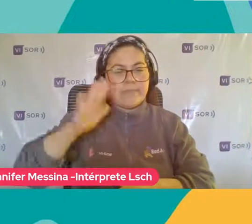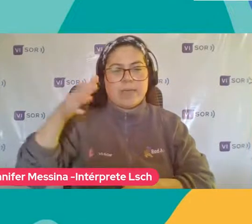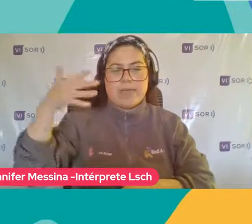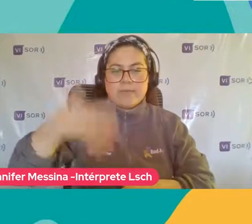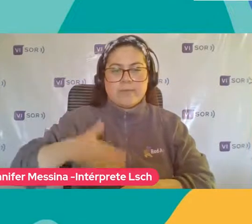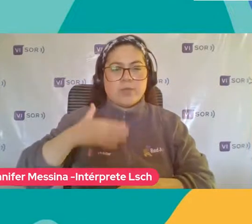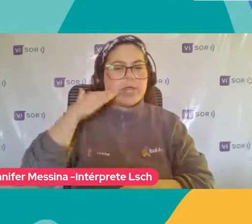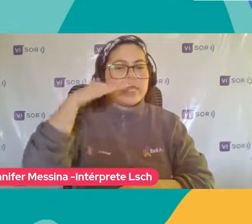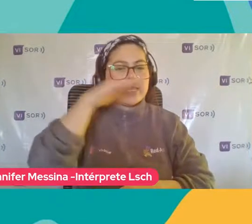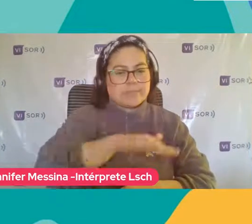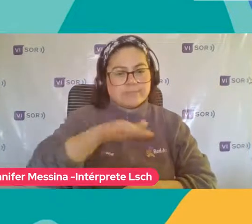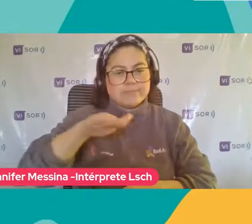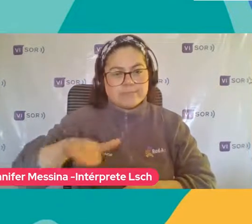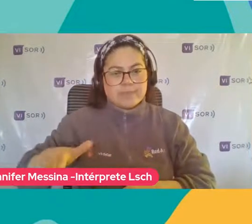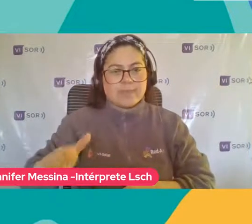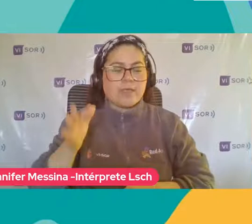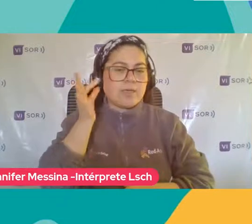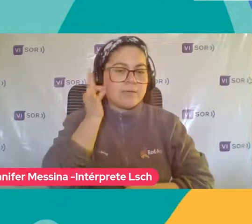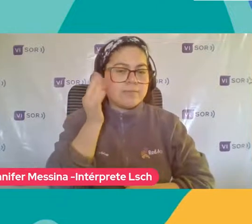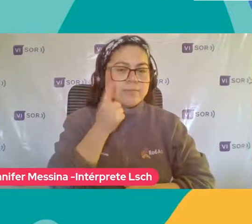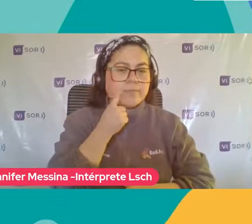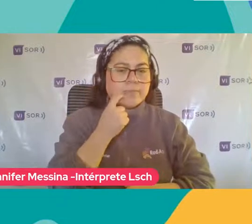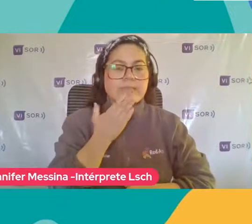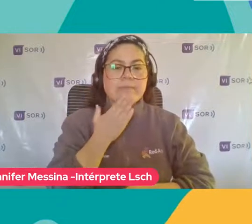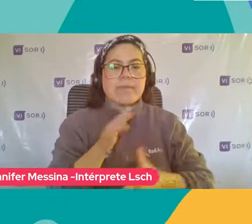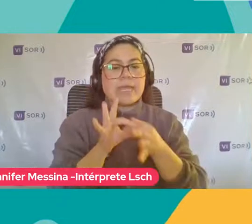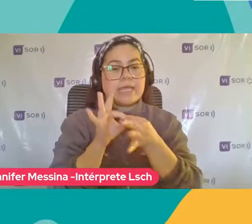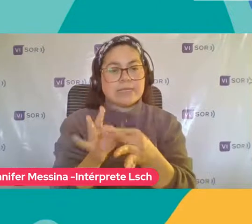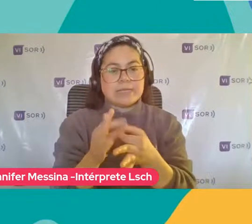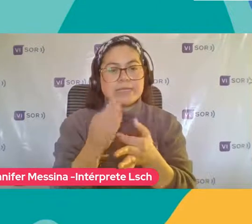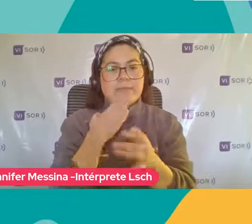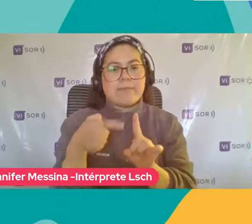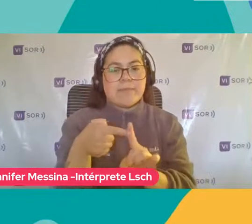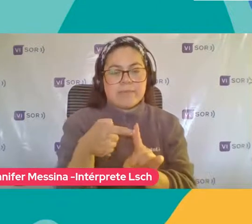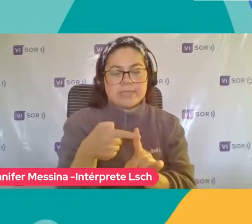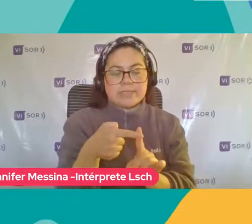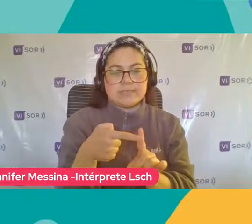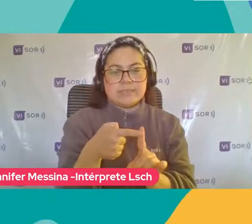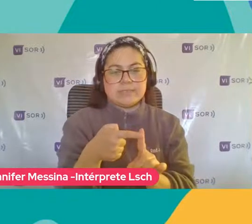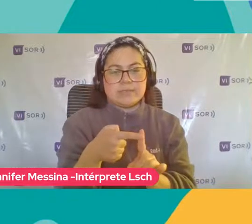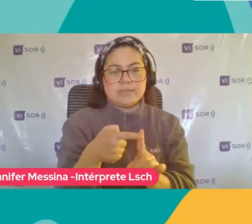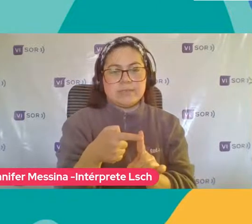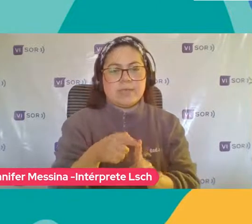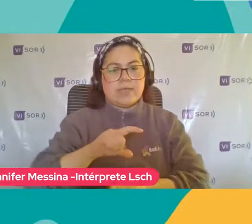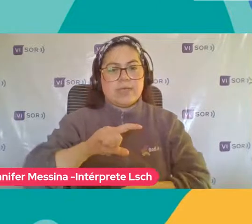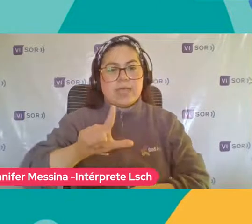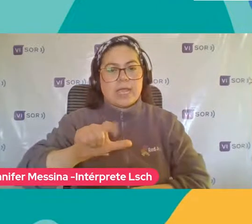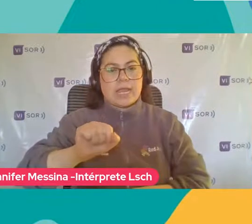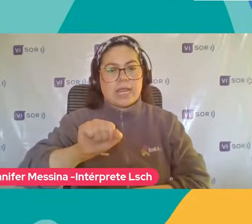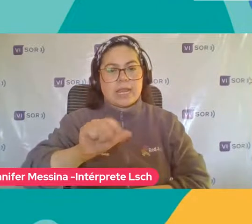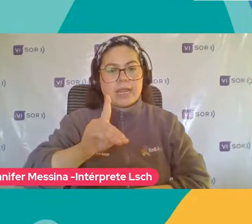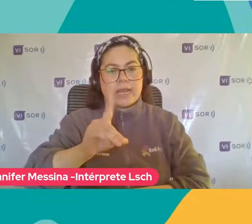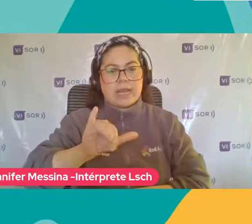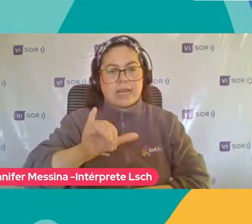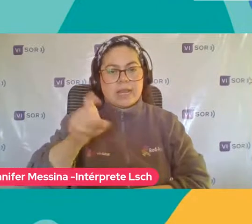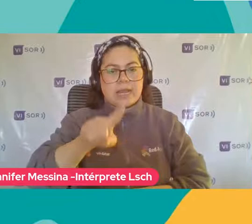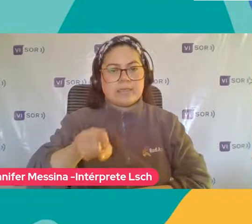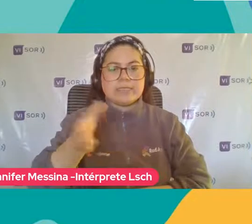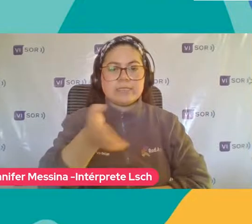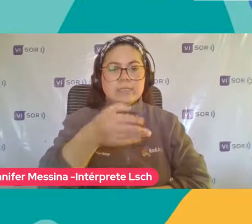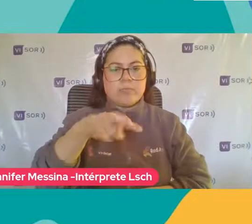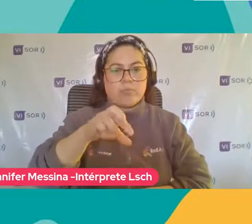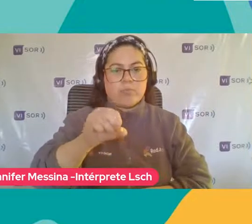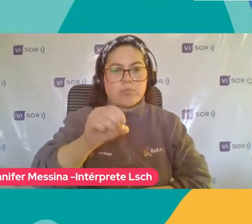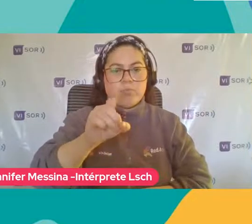Los niños Y también las niñas Agradecemos también Por supuesto La participación De la Disposo Coordinadora también De